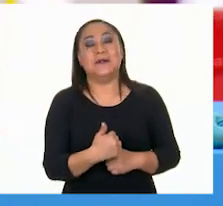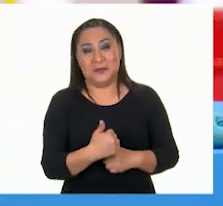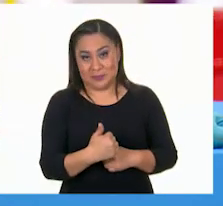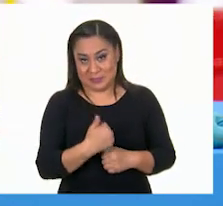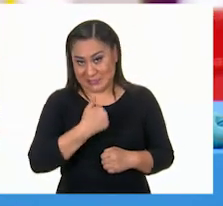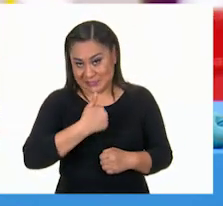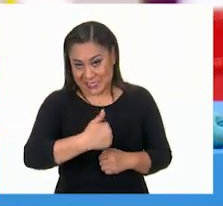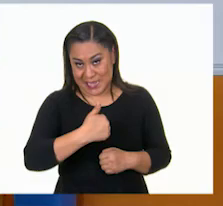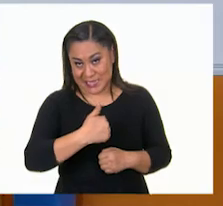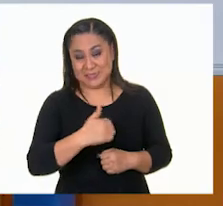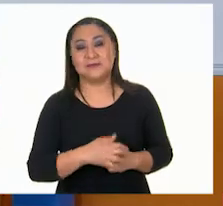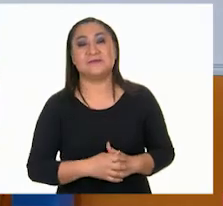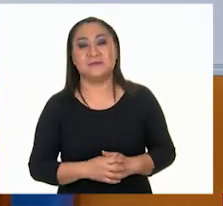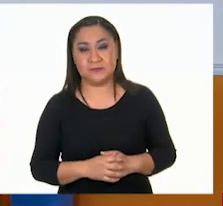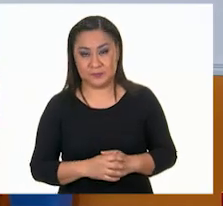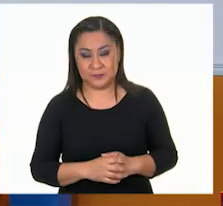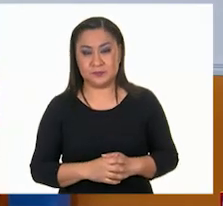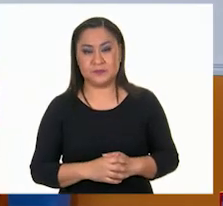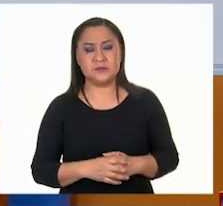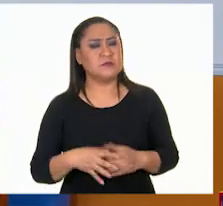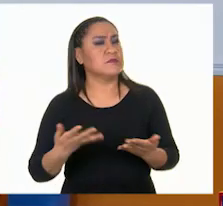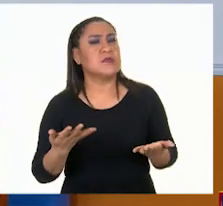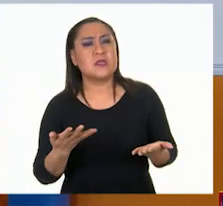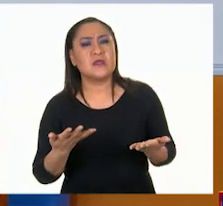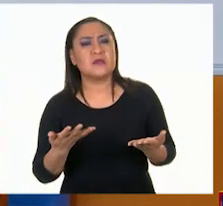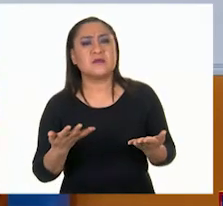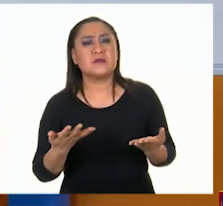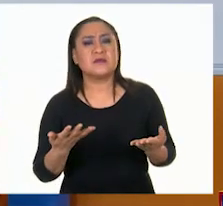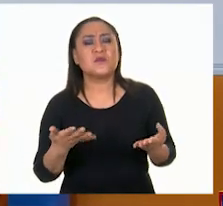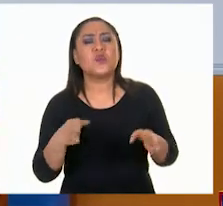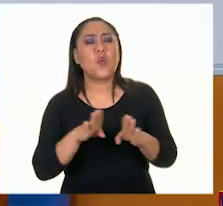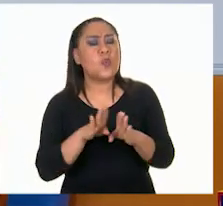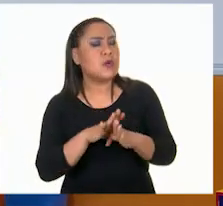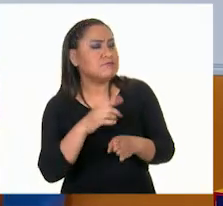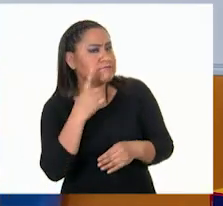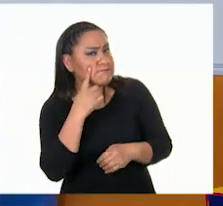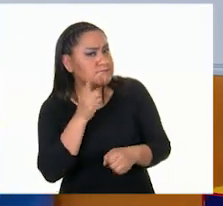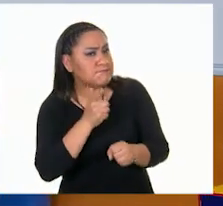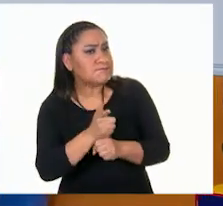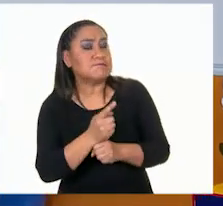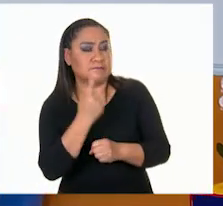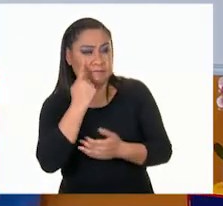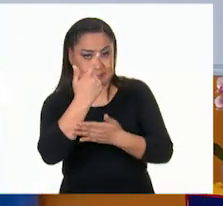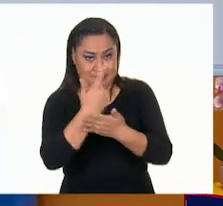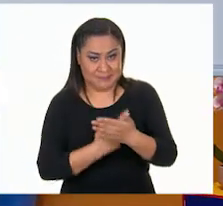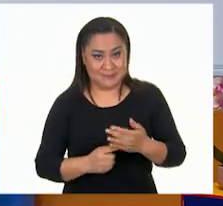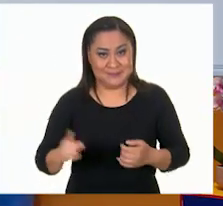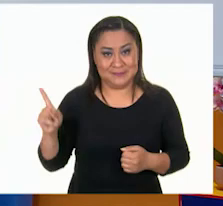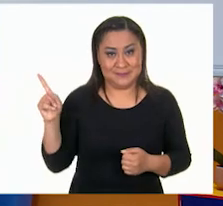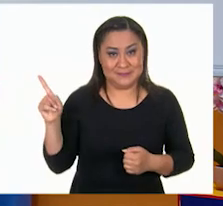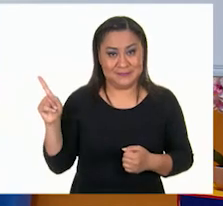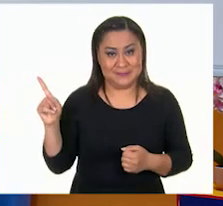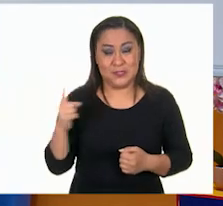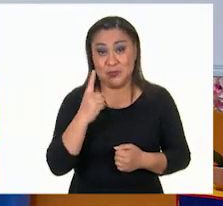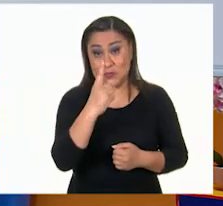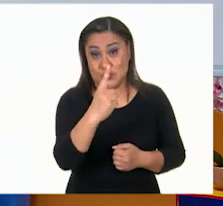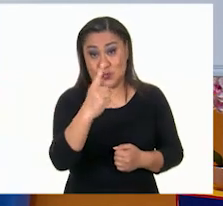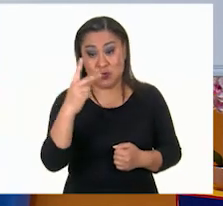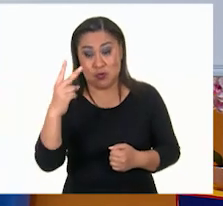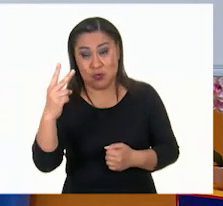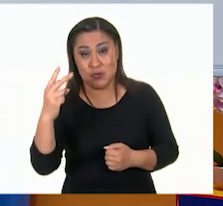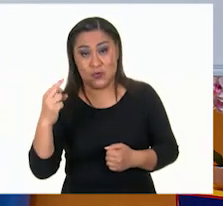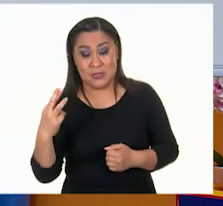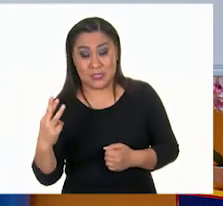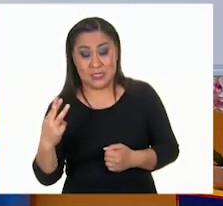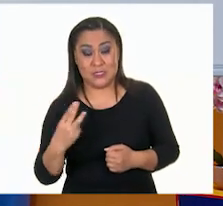Ok. Seis caras. ¿Y cómo lo podemos corroborar? Bueno, cuento. Uno, dos, tres,